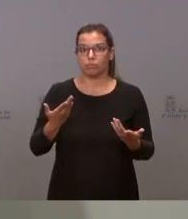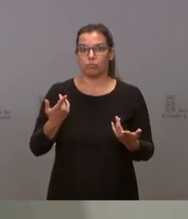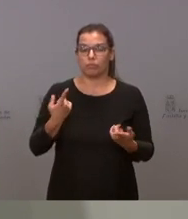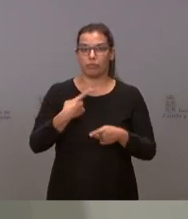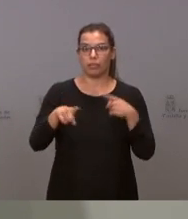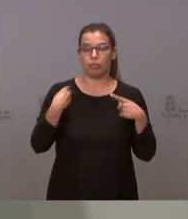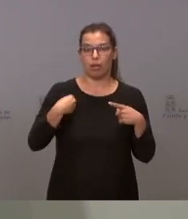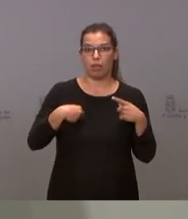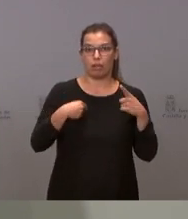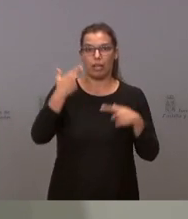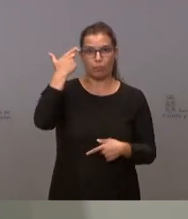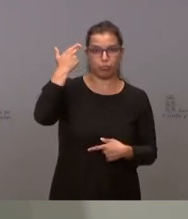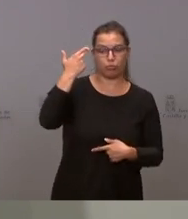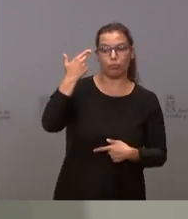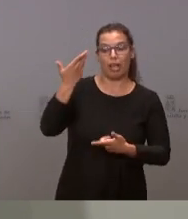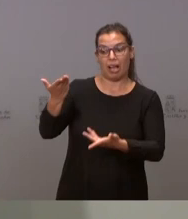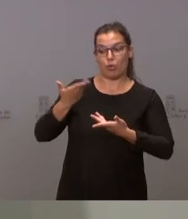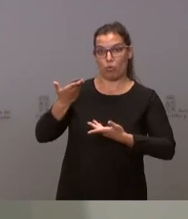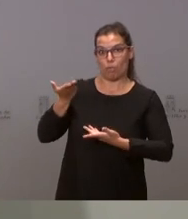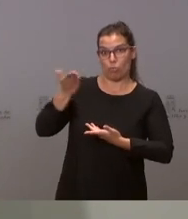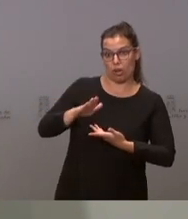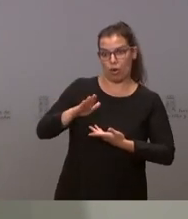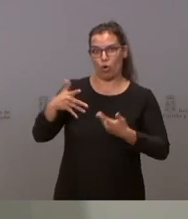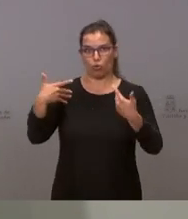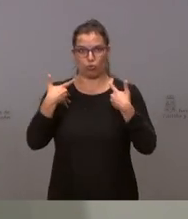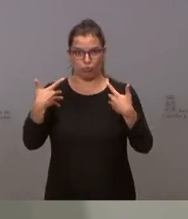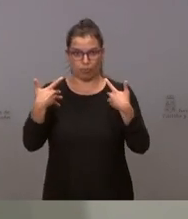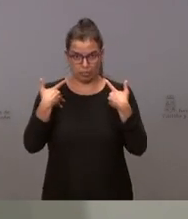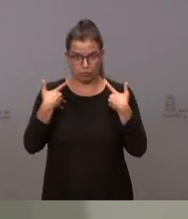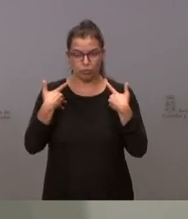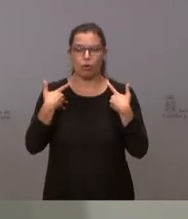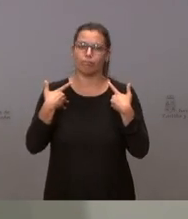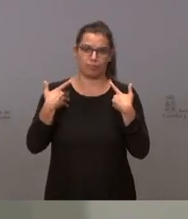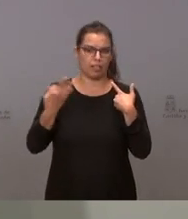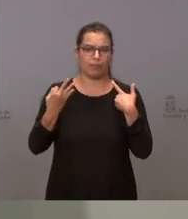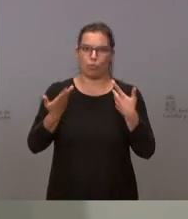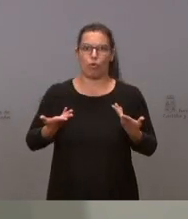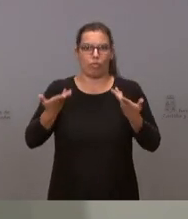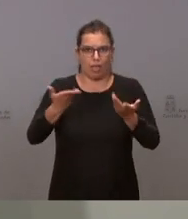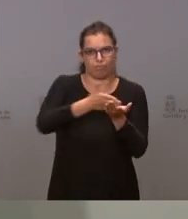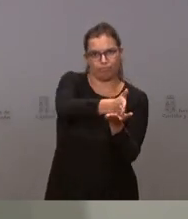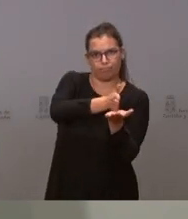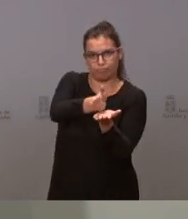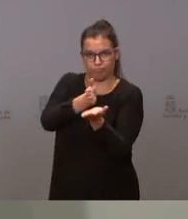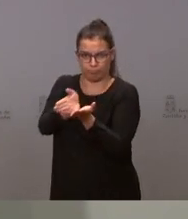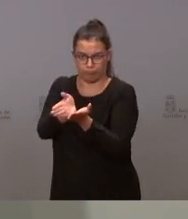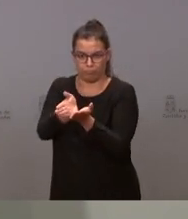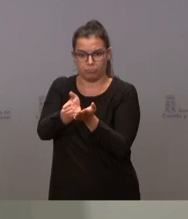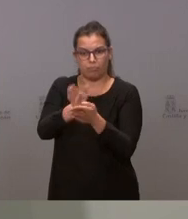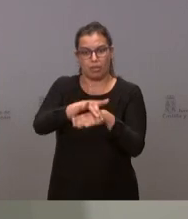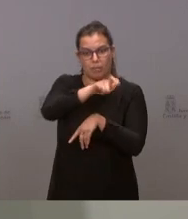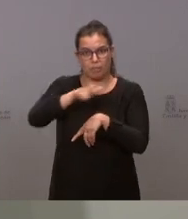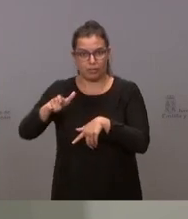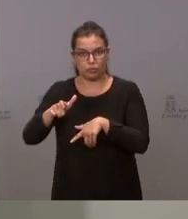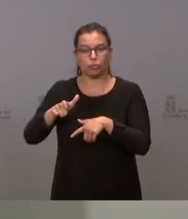entre la eutanasia y el sufrimiento. Y ese es un camino que tenemos que garantizar. Tenemos que garantizar a nuestros pacientes que